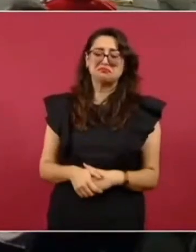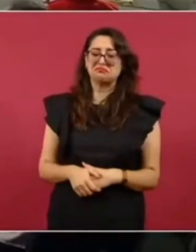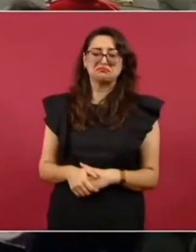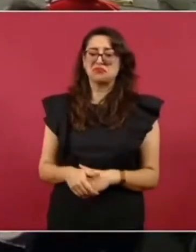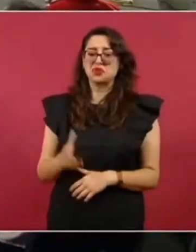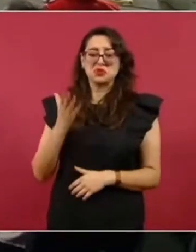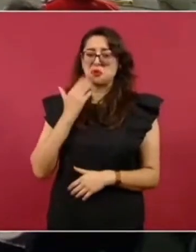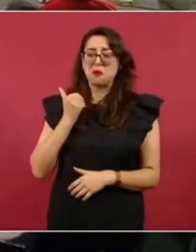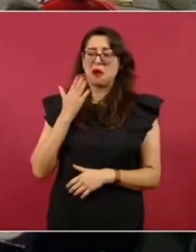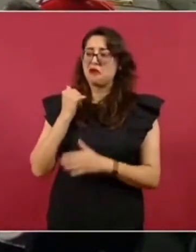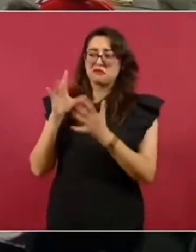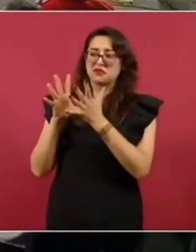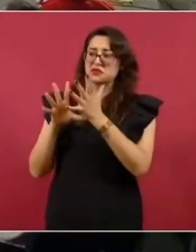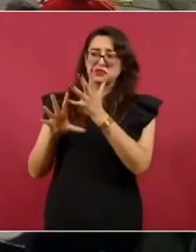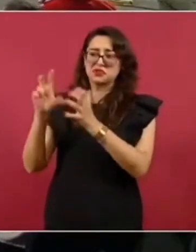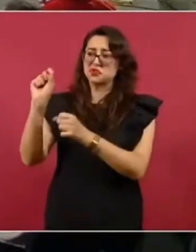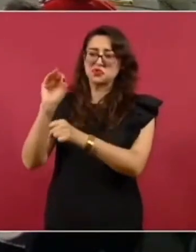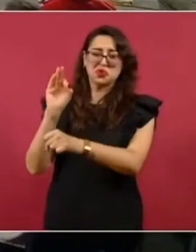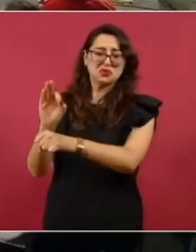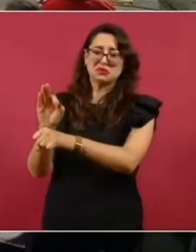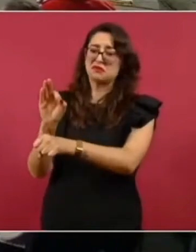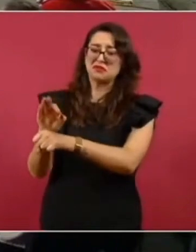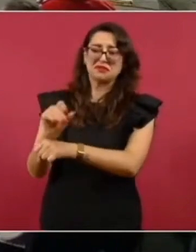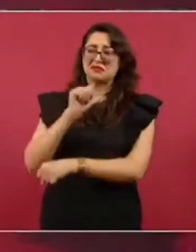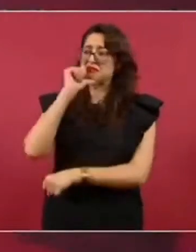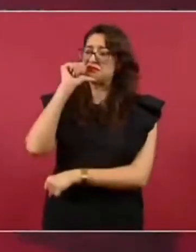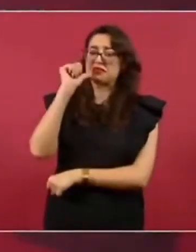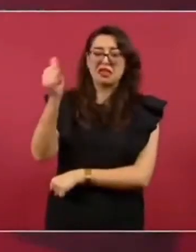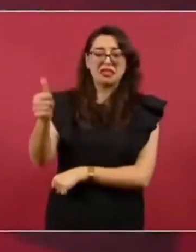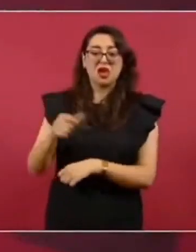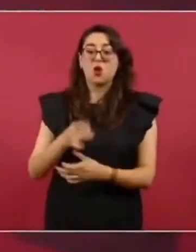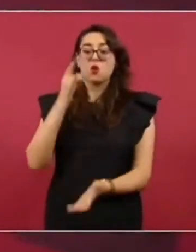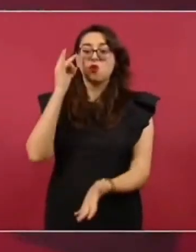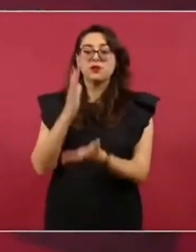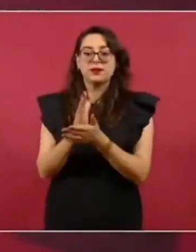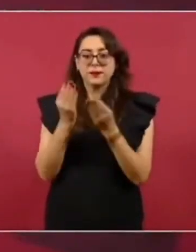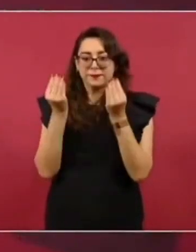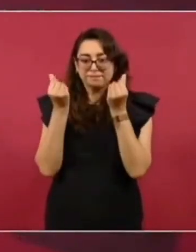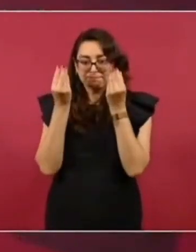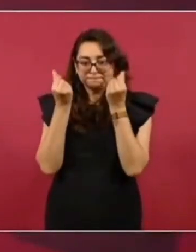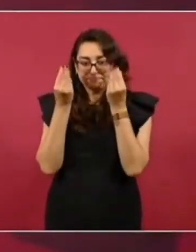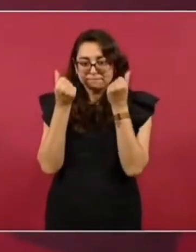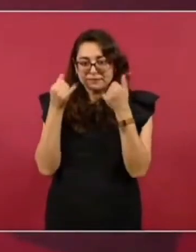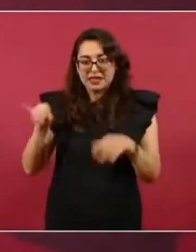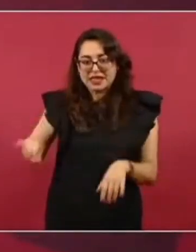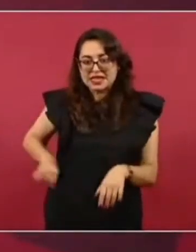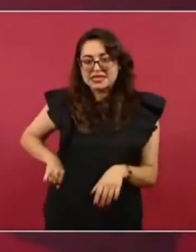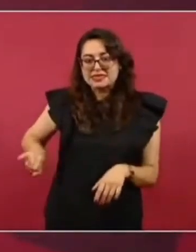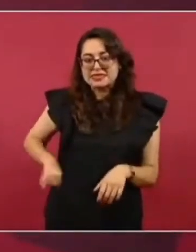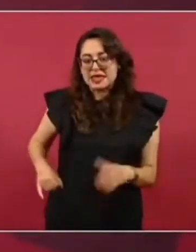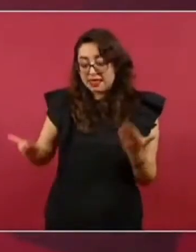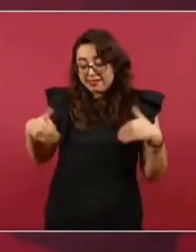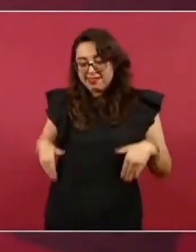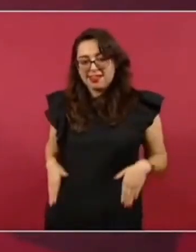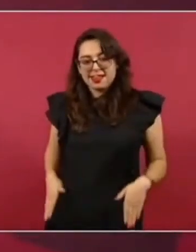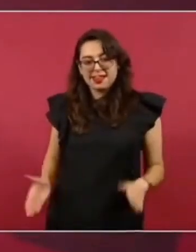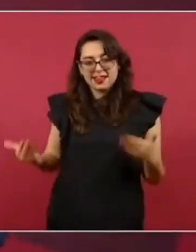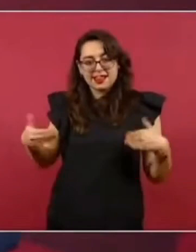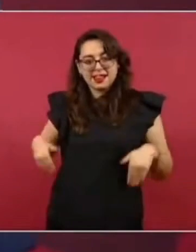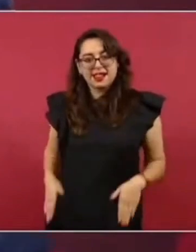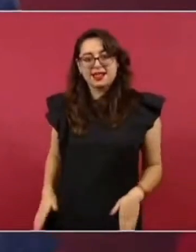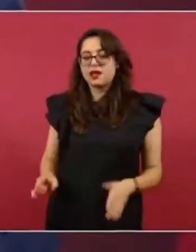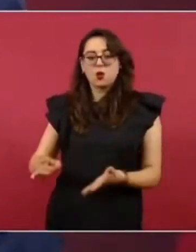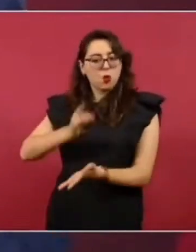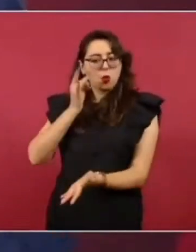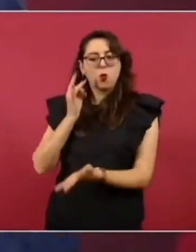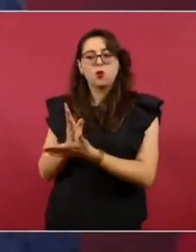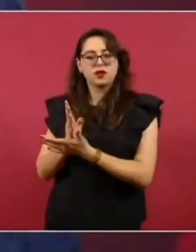Ellos defienden sus intereses y los intereses de quienes